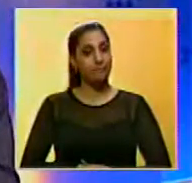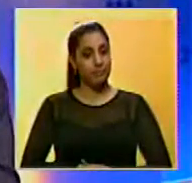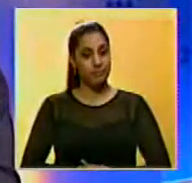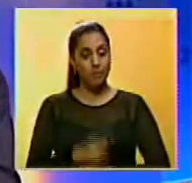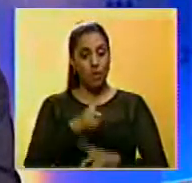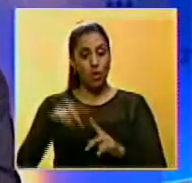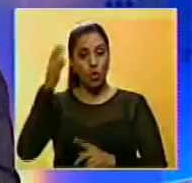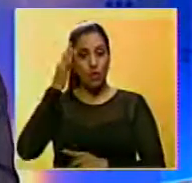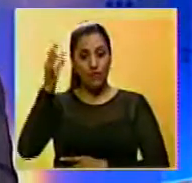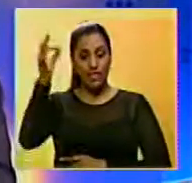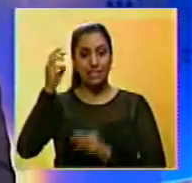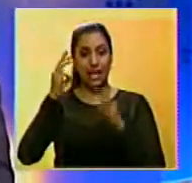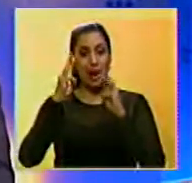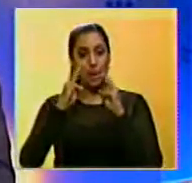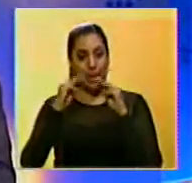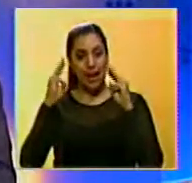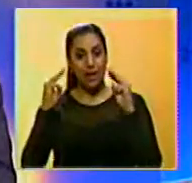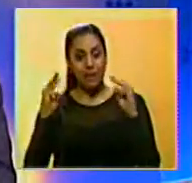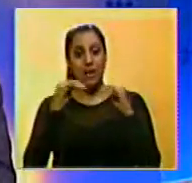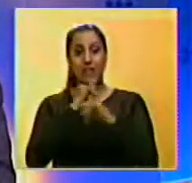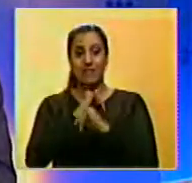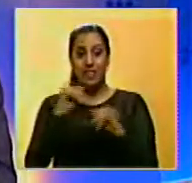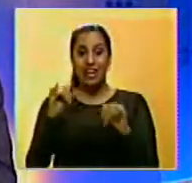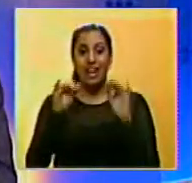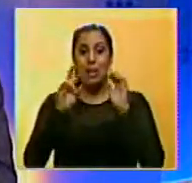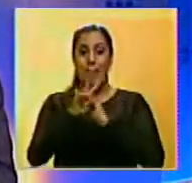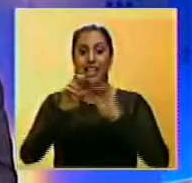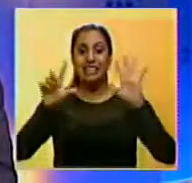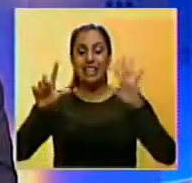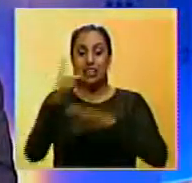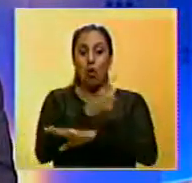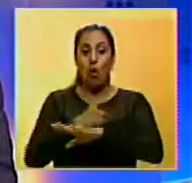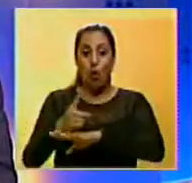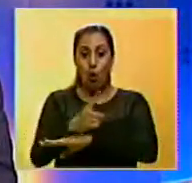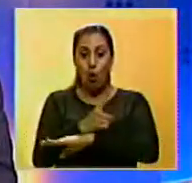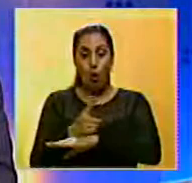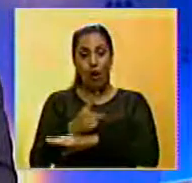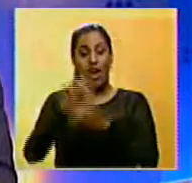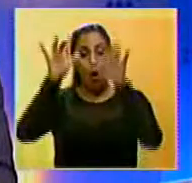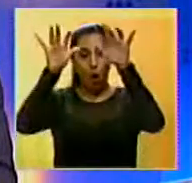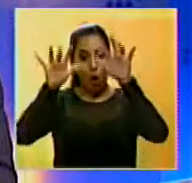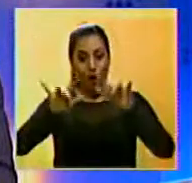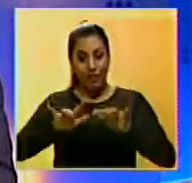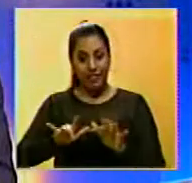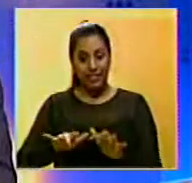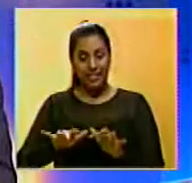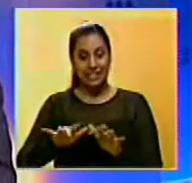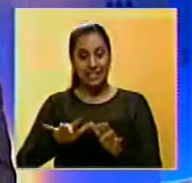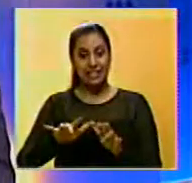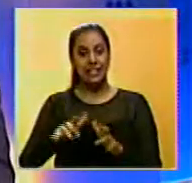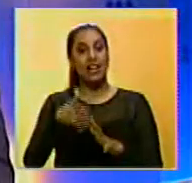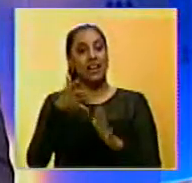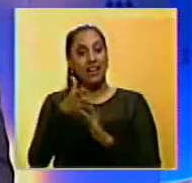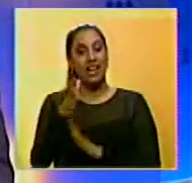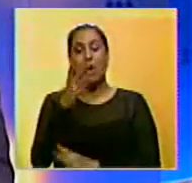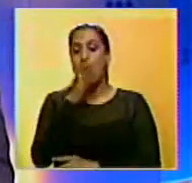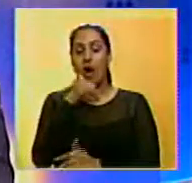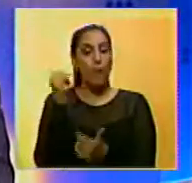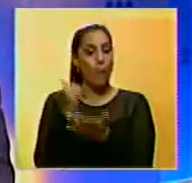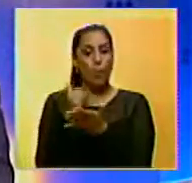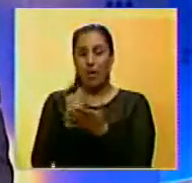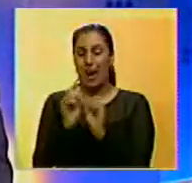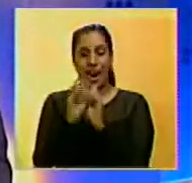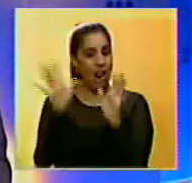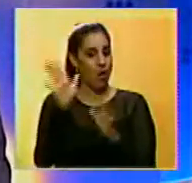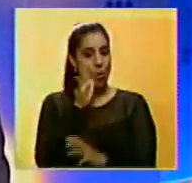La Fiscalía de Panamá finalizó después de 27 horas el allanamiento a las oficinas de la firma Mossack Fonseca sin conseguir pruebas